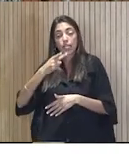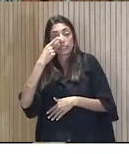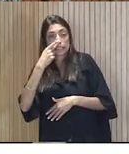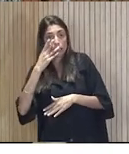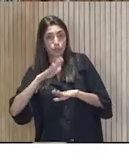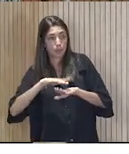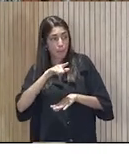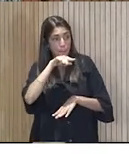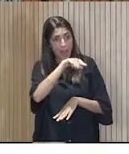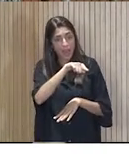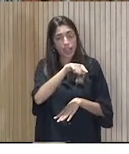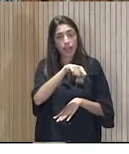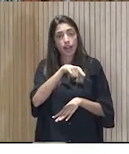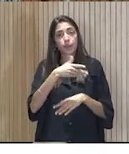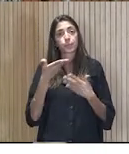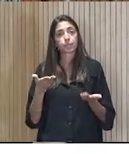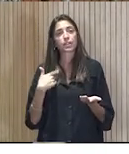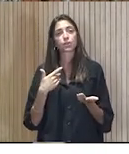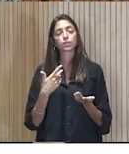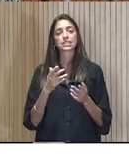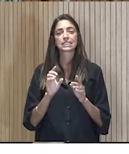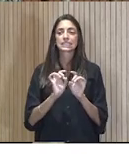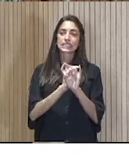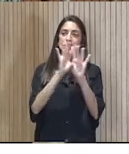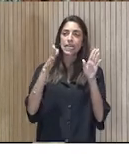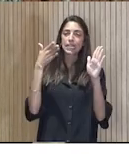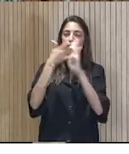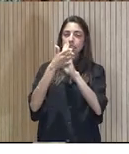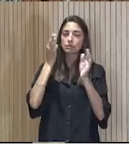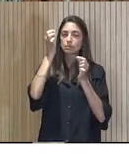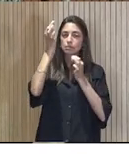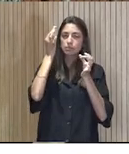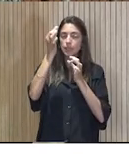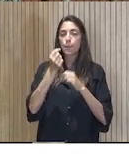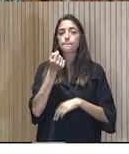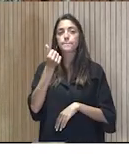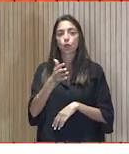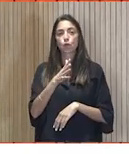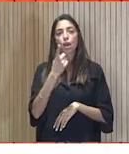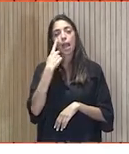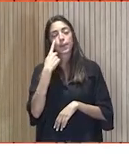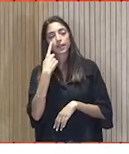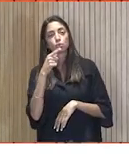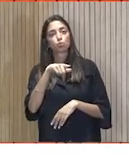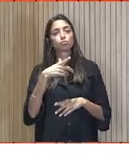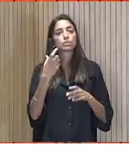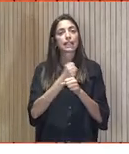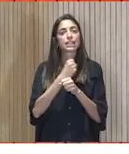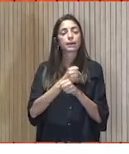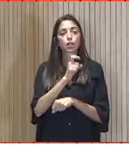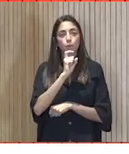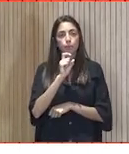ver un poco, y aclararle un poco en qué quiere trabajar. No des detalles, 17 años es menor, ¿cómo se llama?